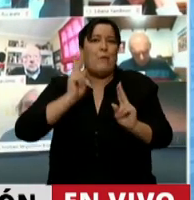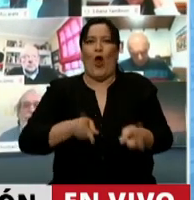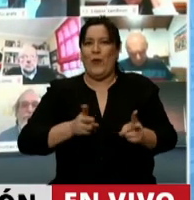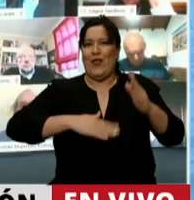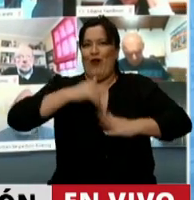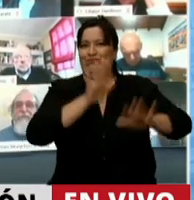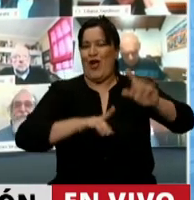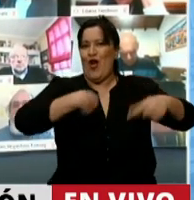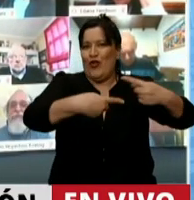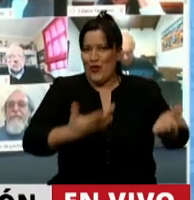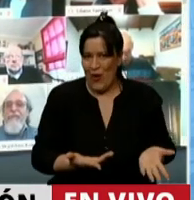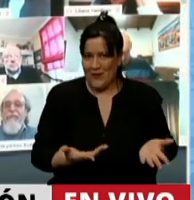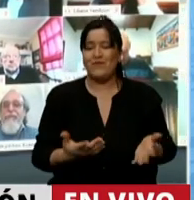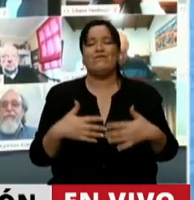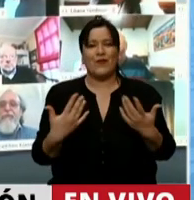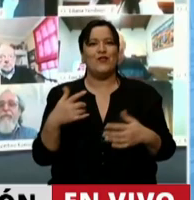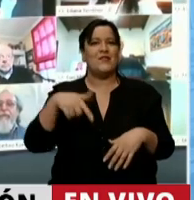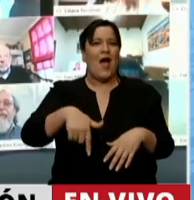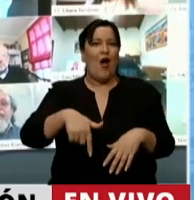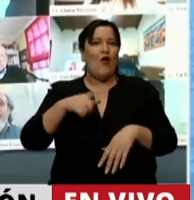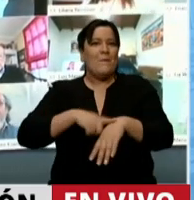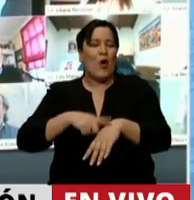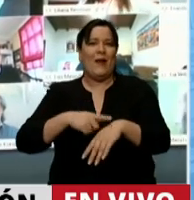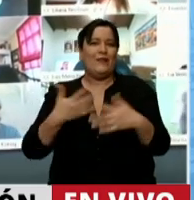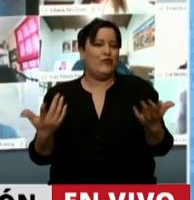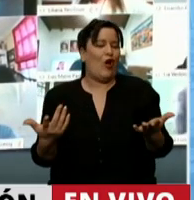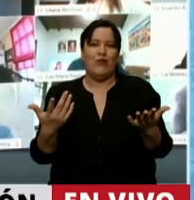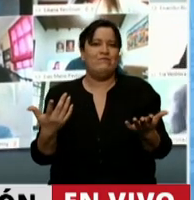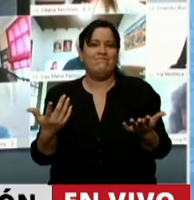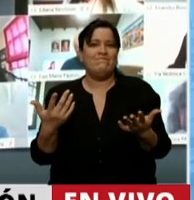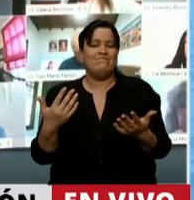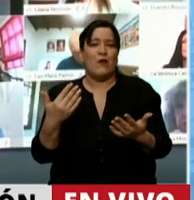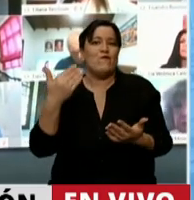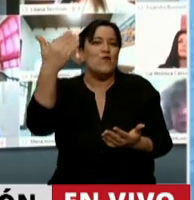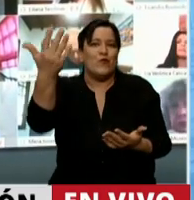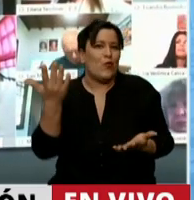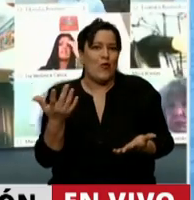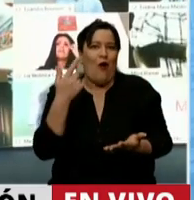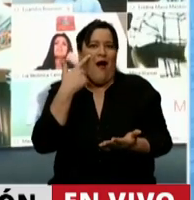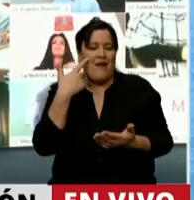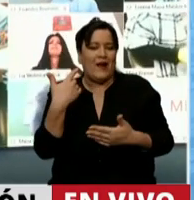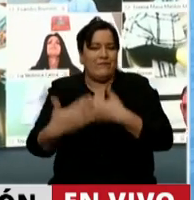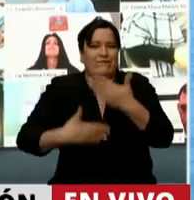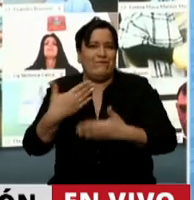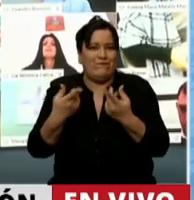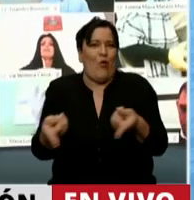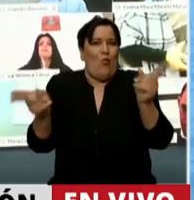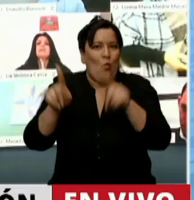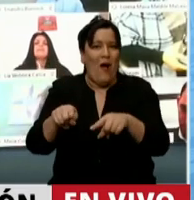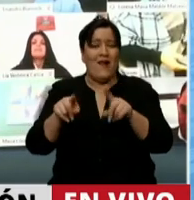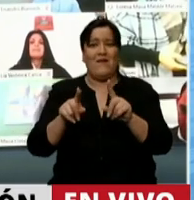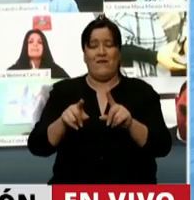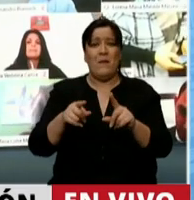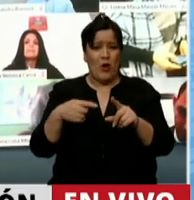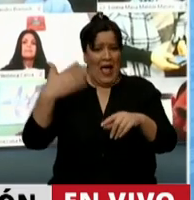la salida de toda esta historia tiene que ver también con eso, con poner, reactivar y reanudar obras que